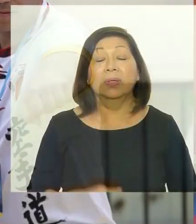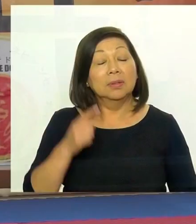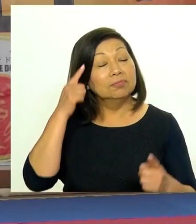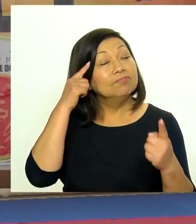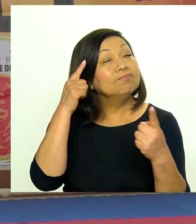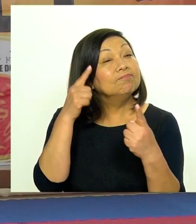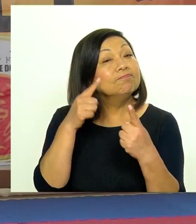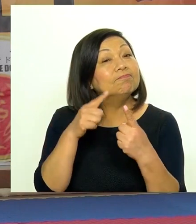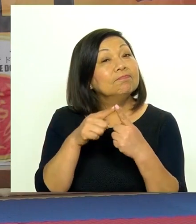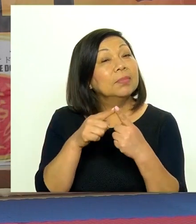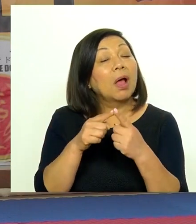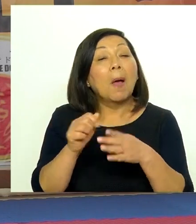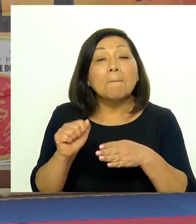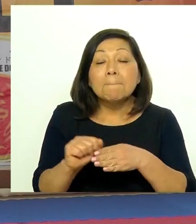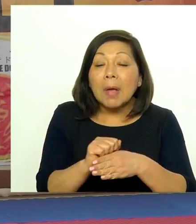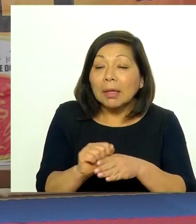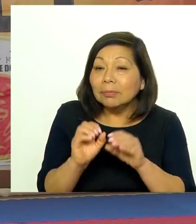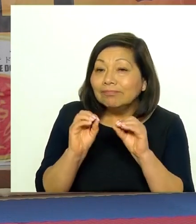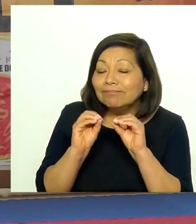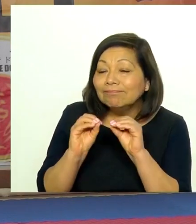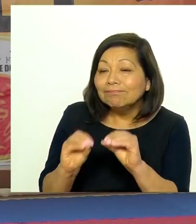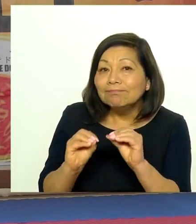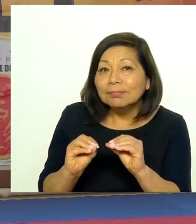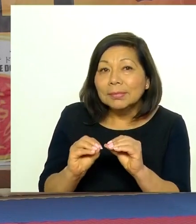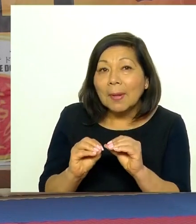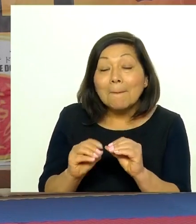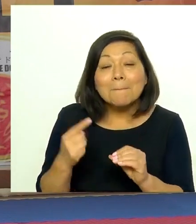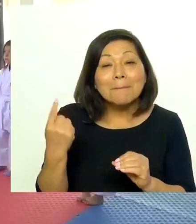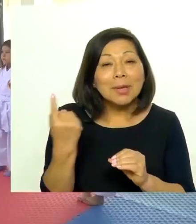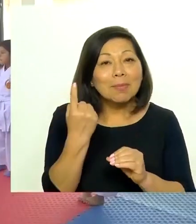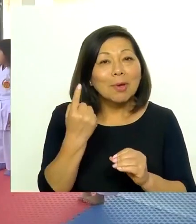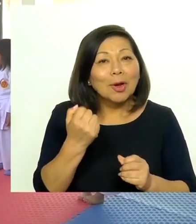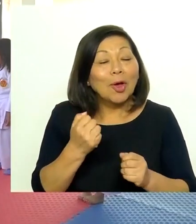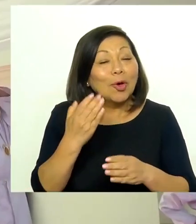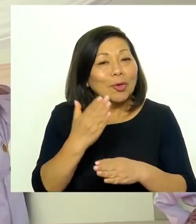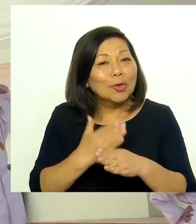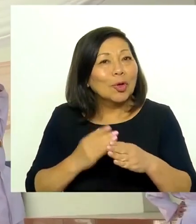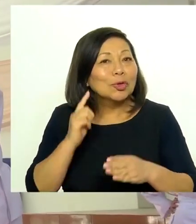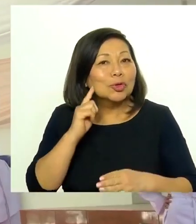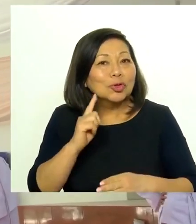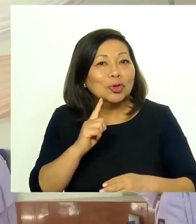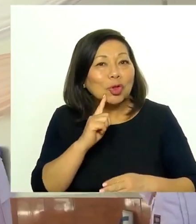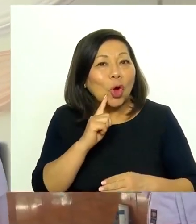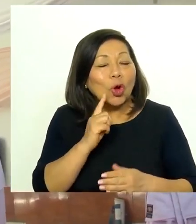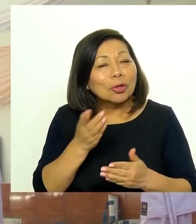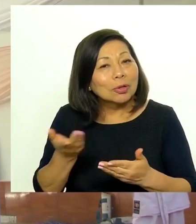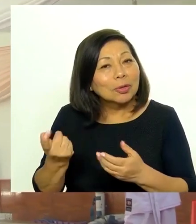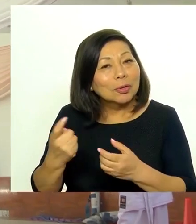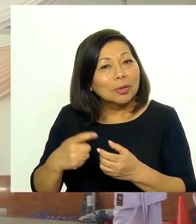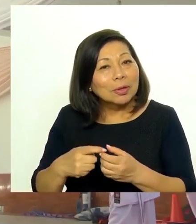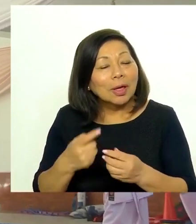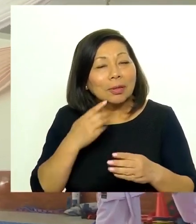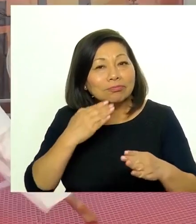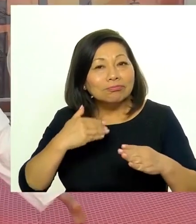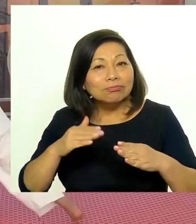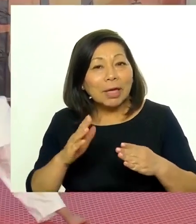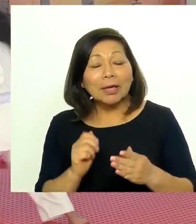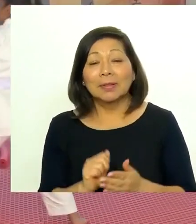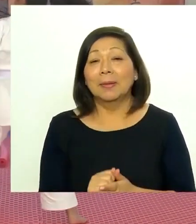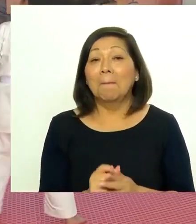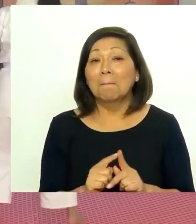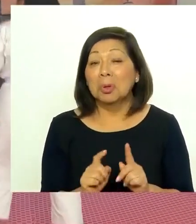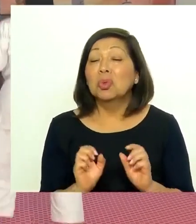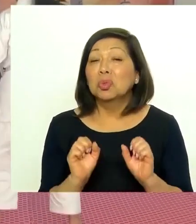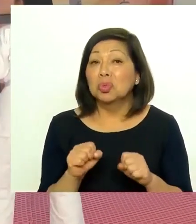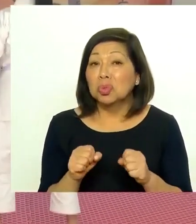El objetivo era entrenarla para que sea la primera atleta con discapacidad auditiva en participar en un campeonato de karate.